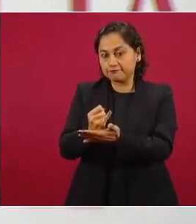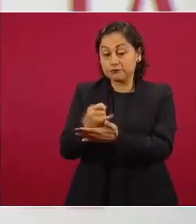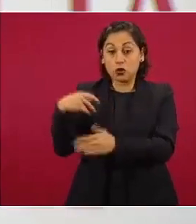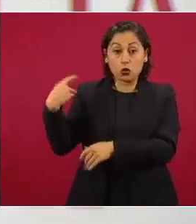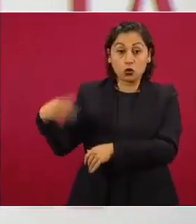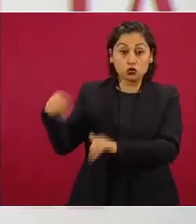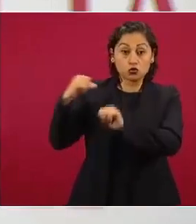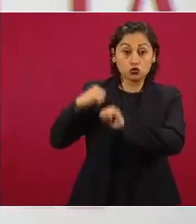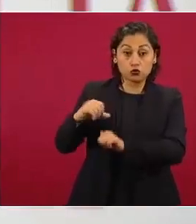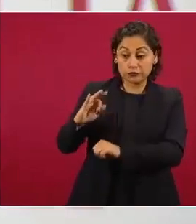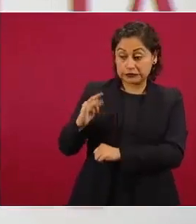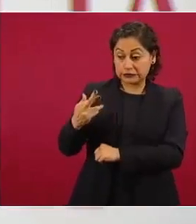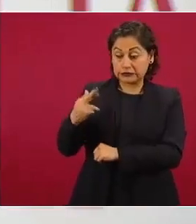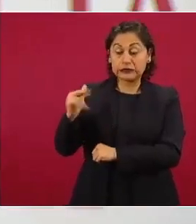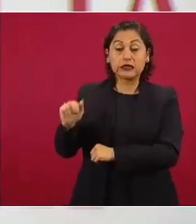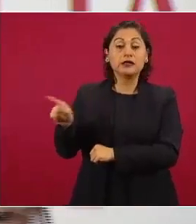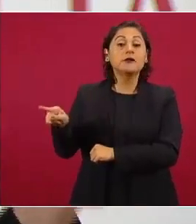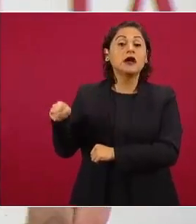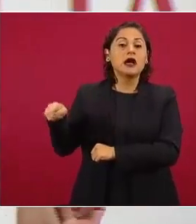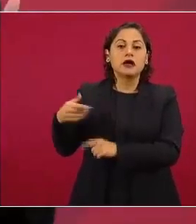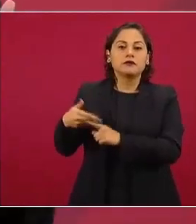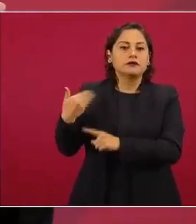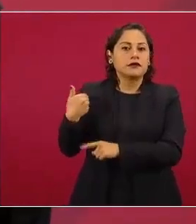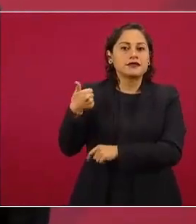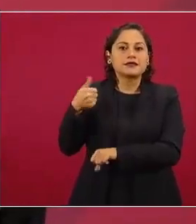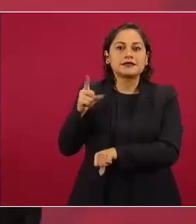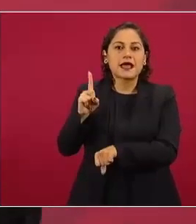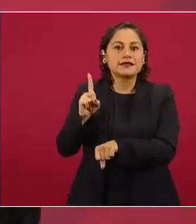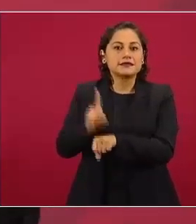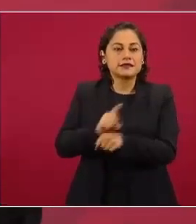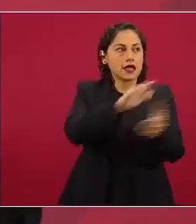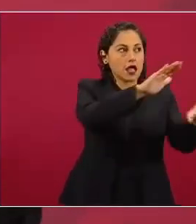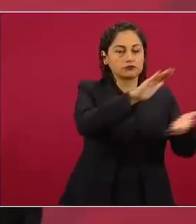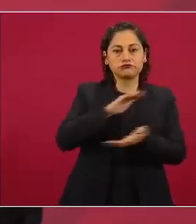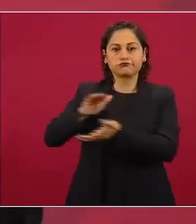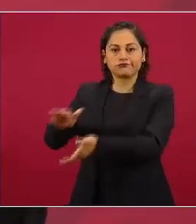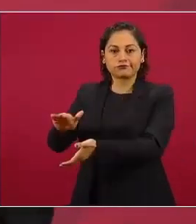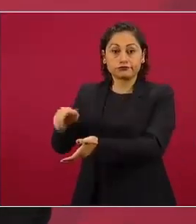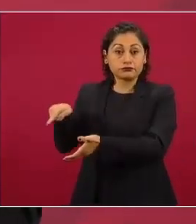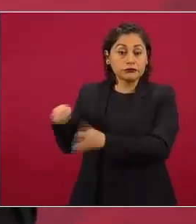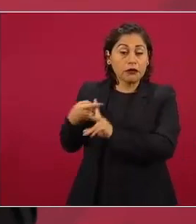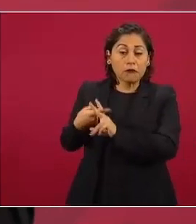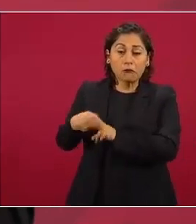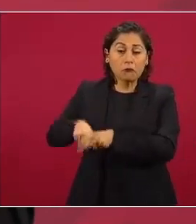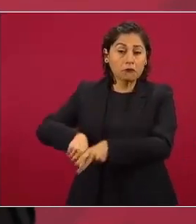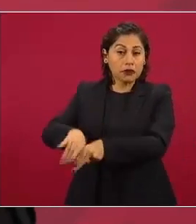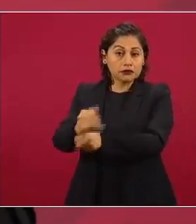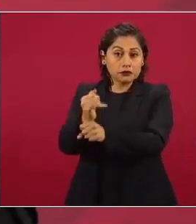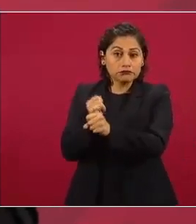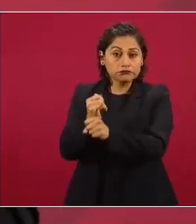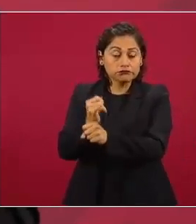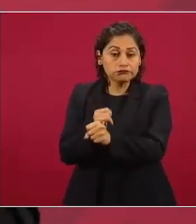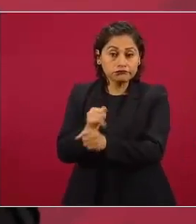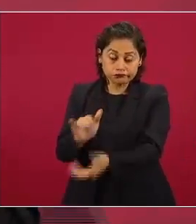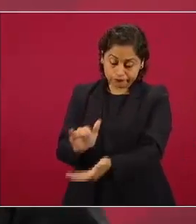la Fiscalía General de la República que tiene apenas seis días que le llegó este expediente para sustanciarlo